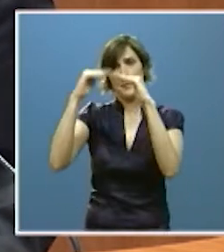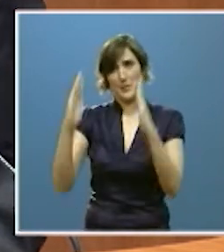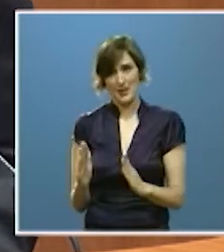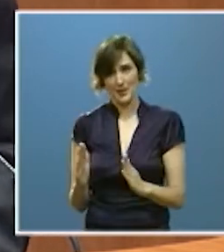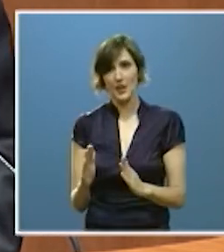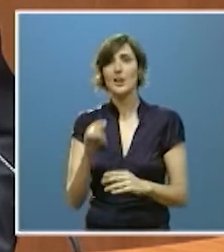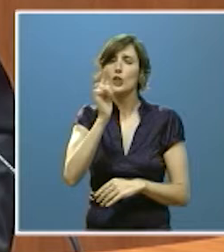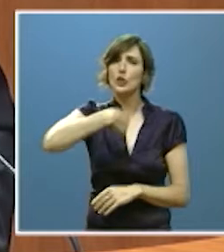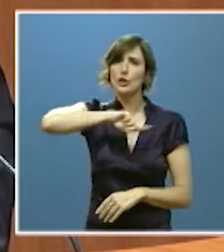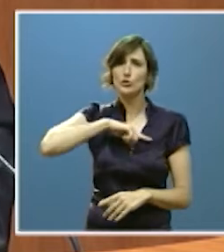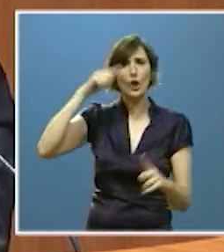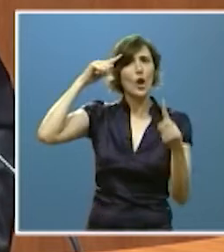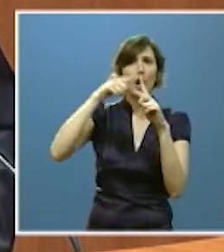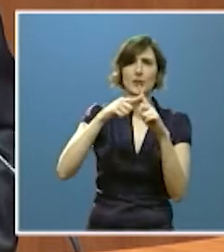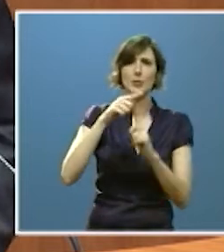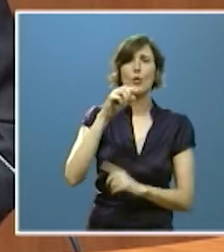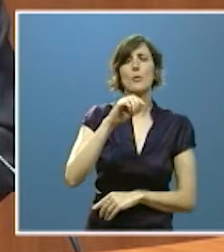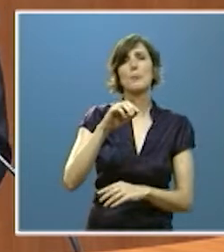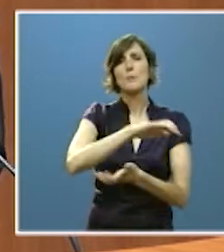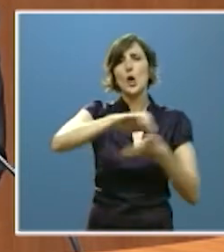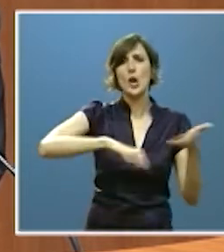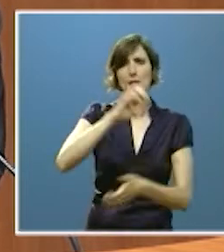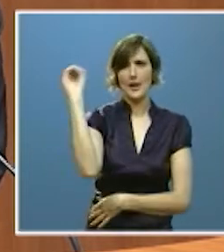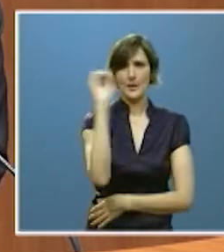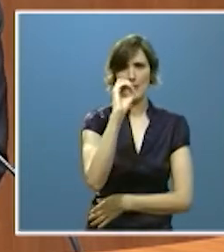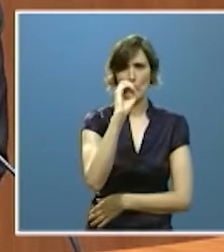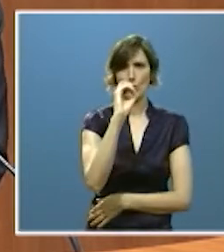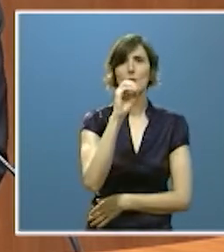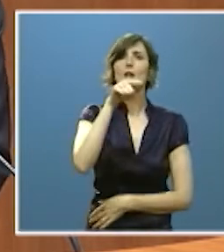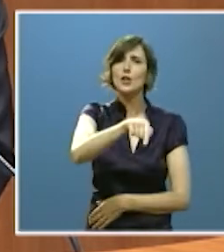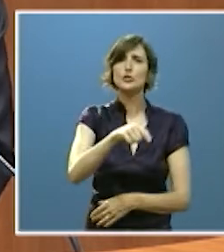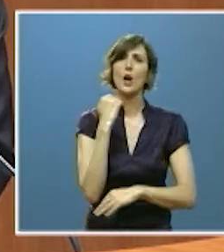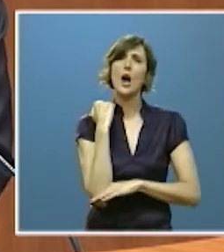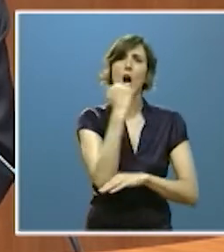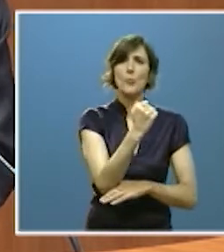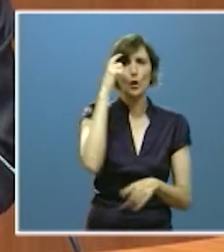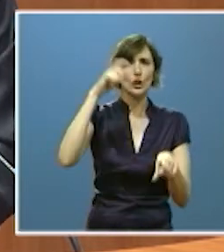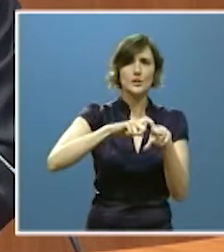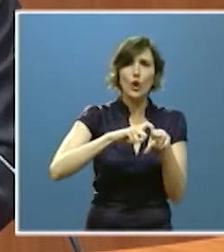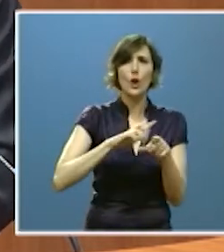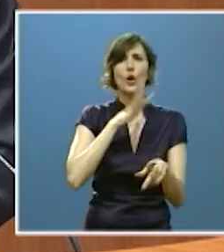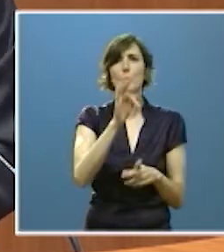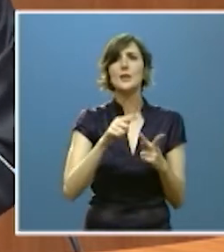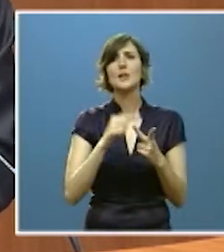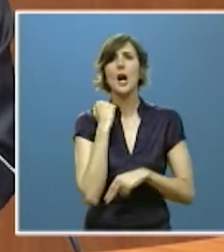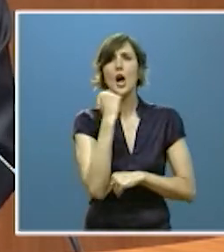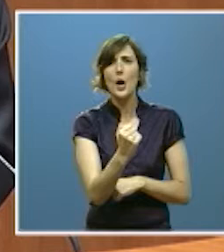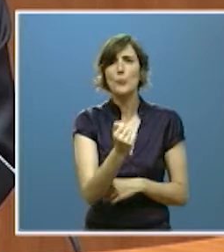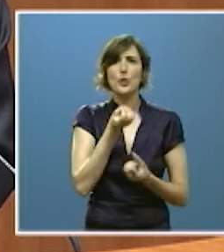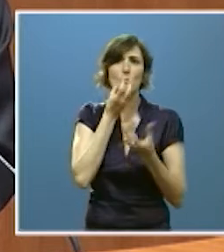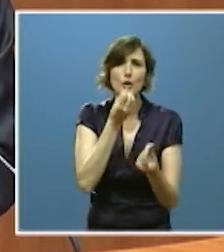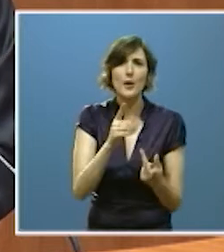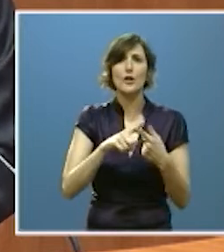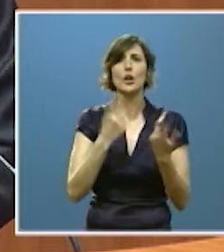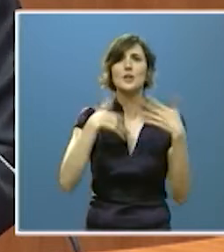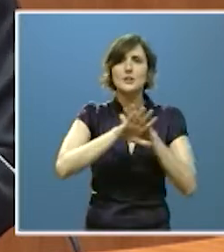base del modelo objetivo violencia cero que ha incorporado nuevos programas de apoyo psicológico información atención e inserción laboral